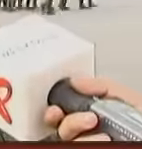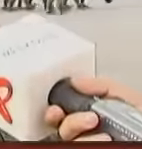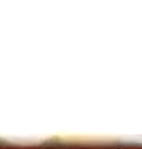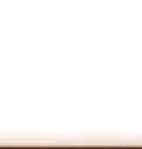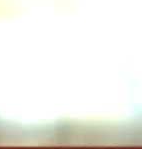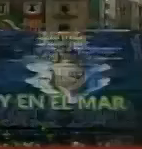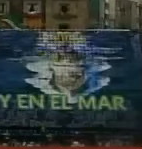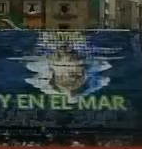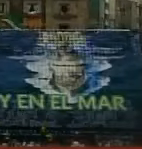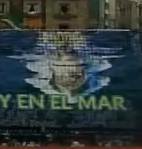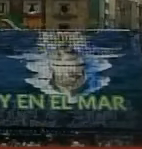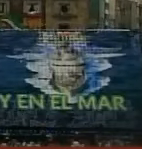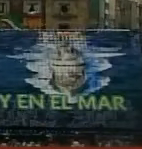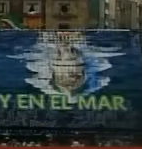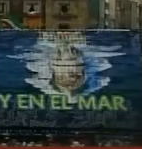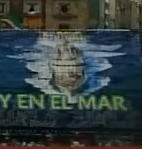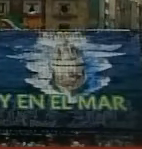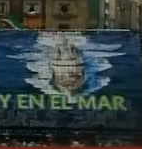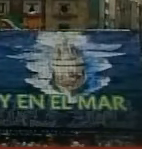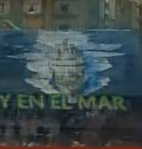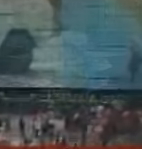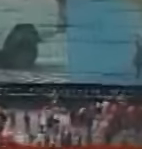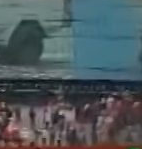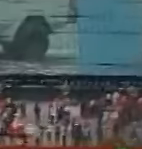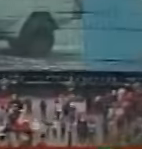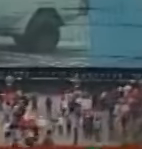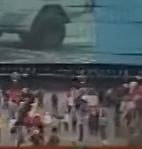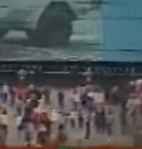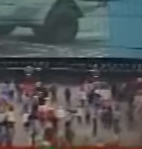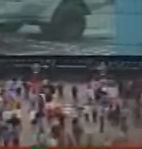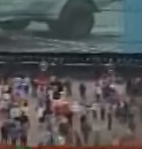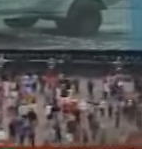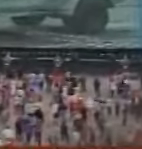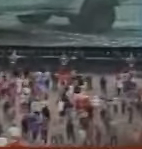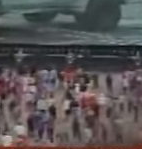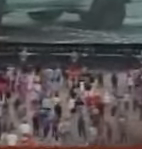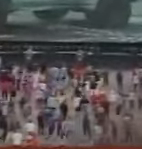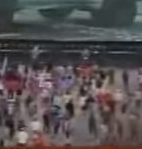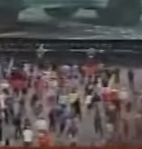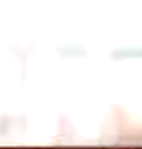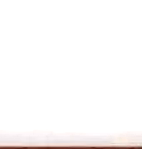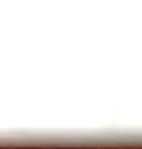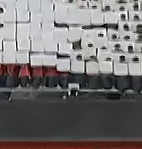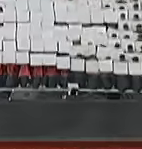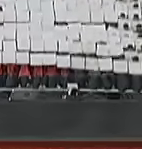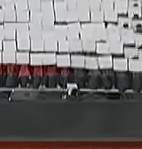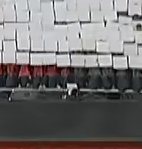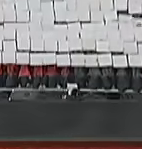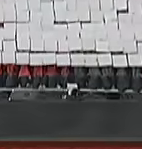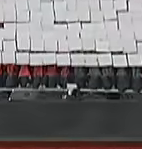emocionada Destacan también Los mosaicos humanos Que desde 2010 Engalanan los desfiles